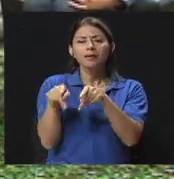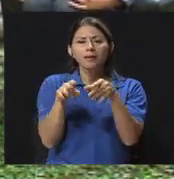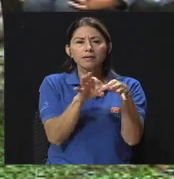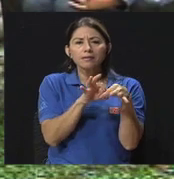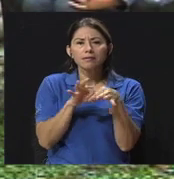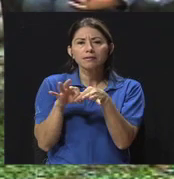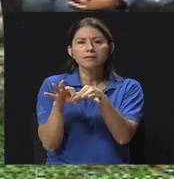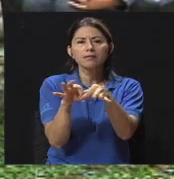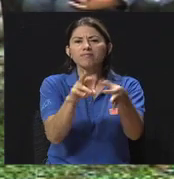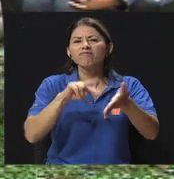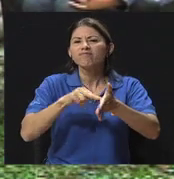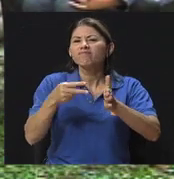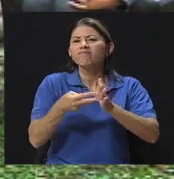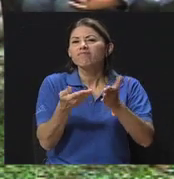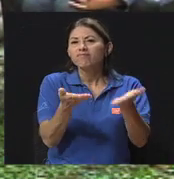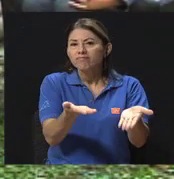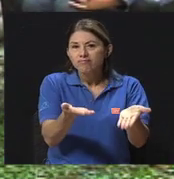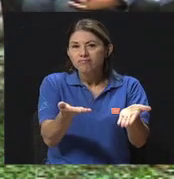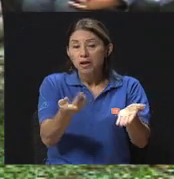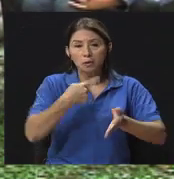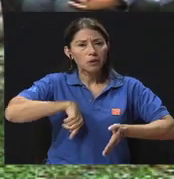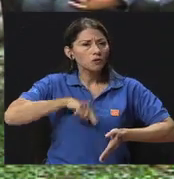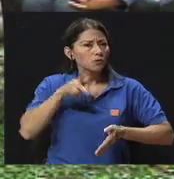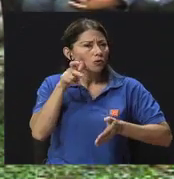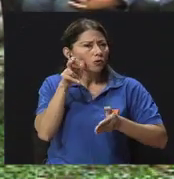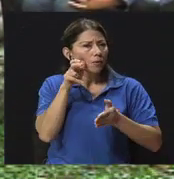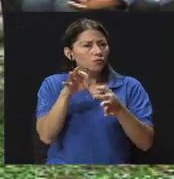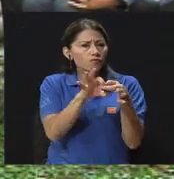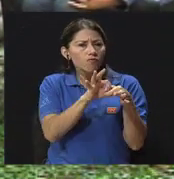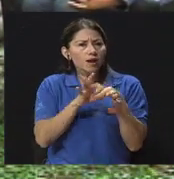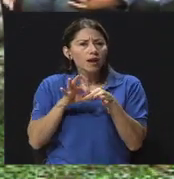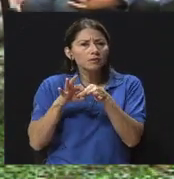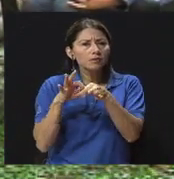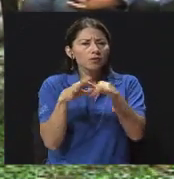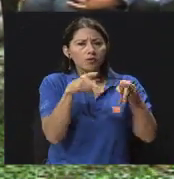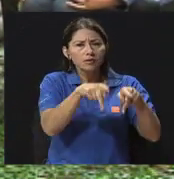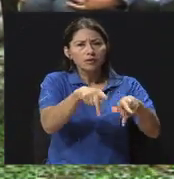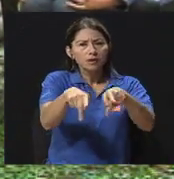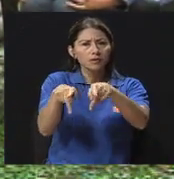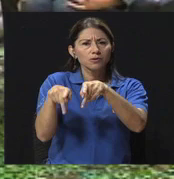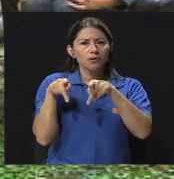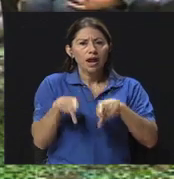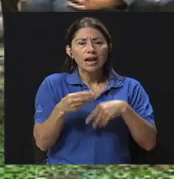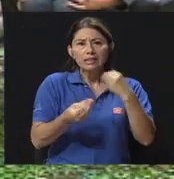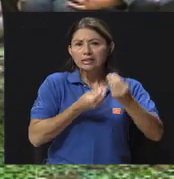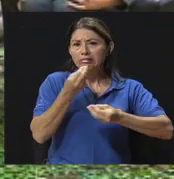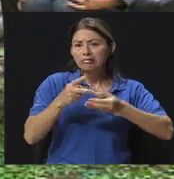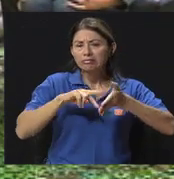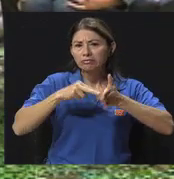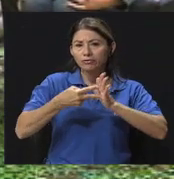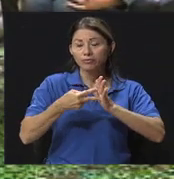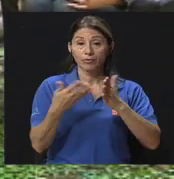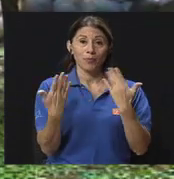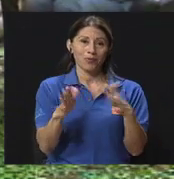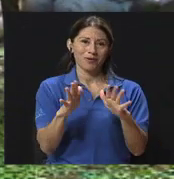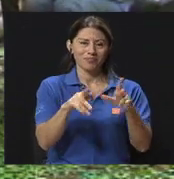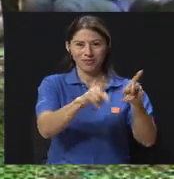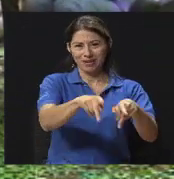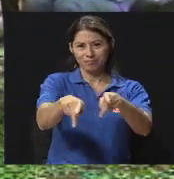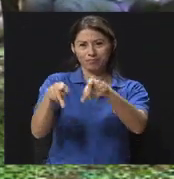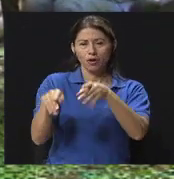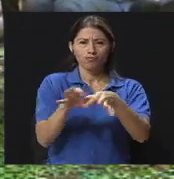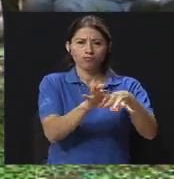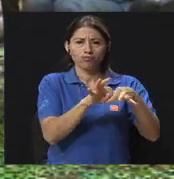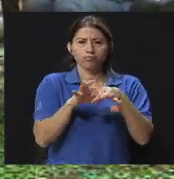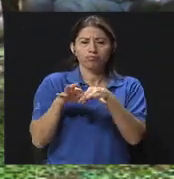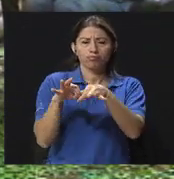nos referimos? Cuando escuchamos esa palabra, a veces hasta que tiene un peso, ¿verdad? Claro. Bueno, las relaciones interpersonales están dentro